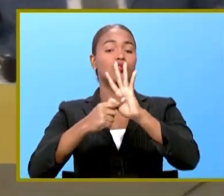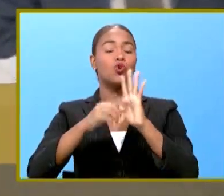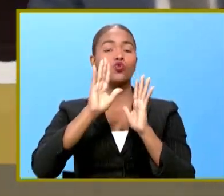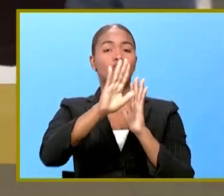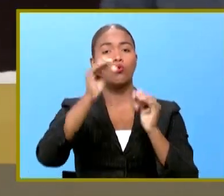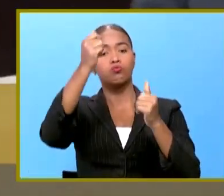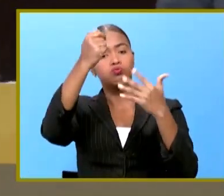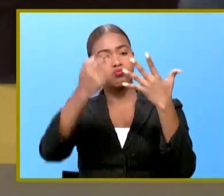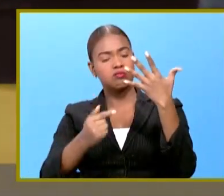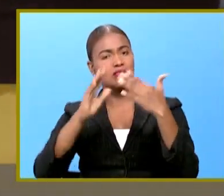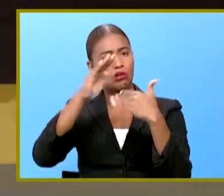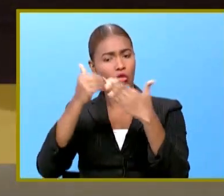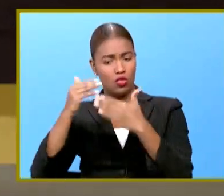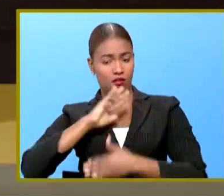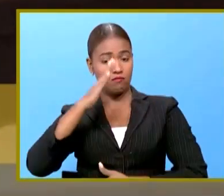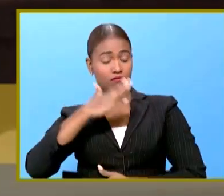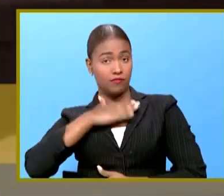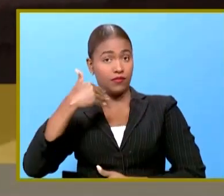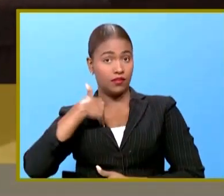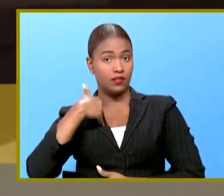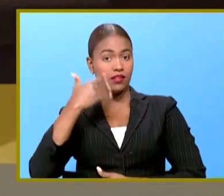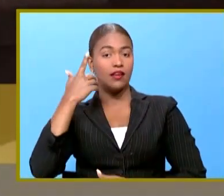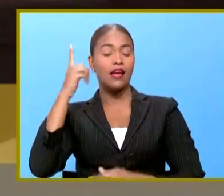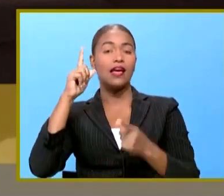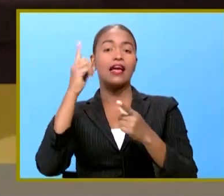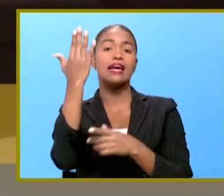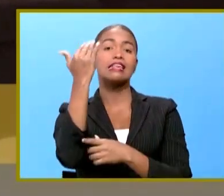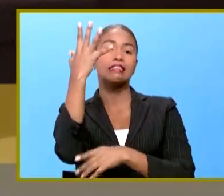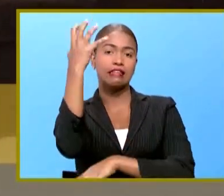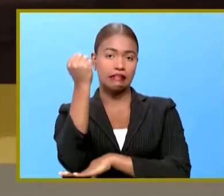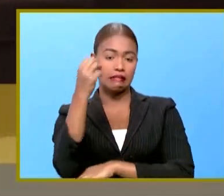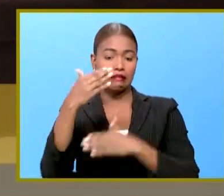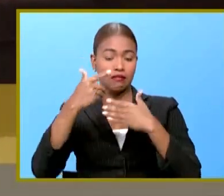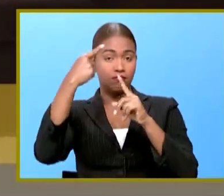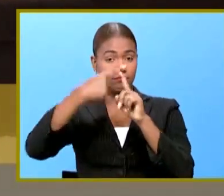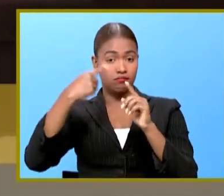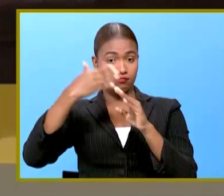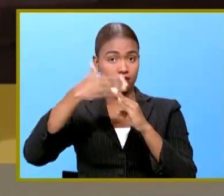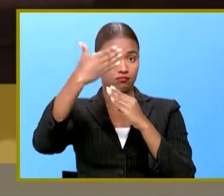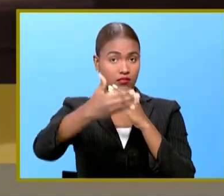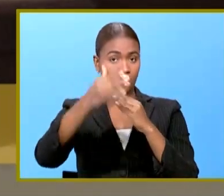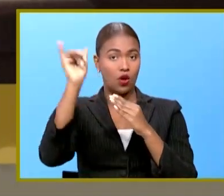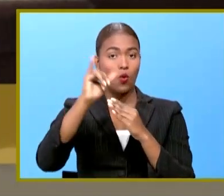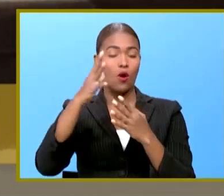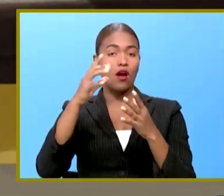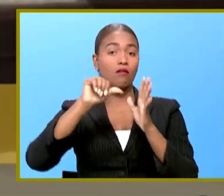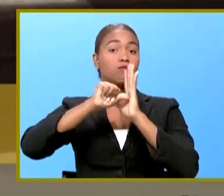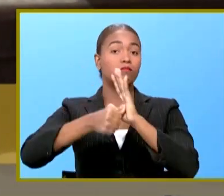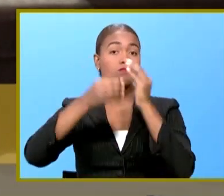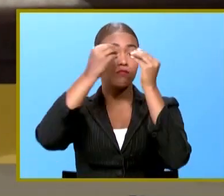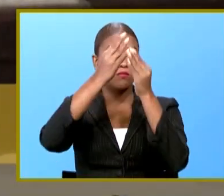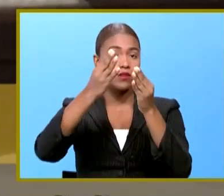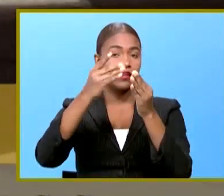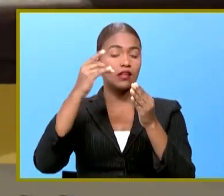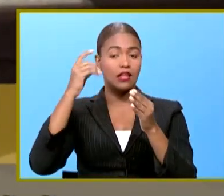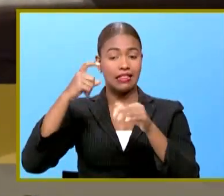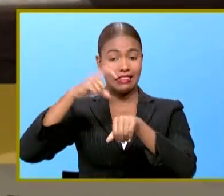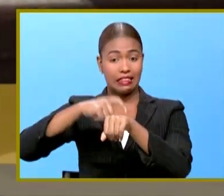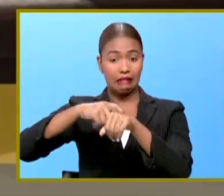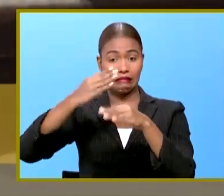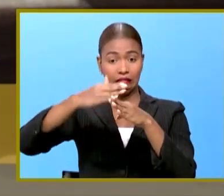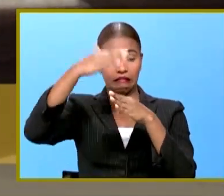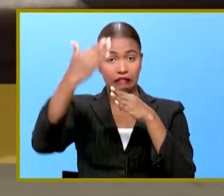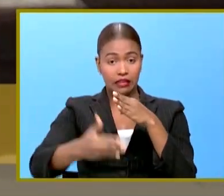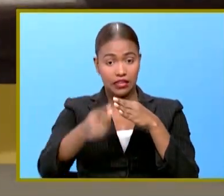sus declaraciones juradas de bienes el 15 de septiembre próximo y enfatizó que vencido el plazo,